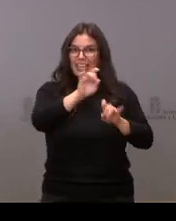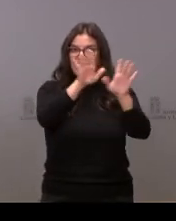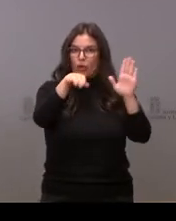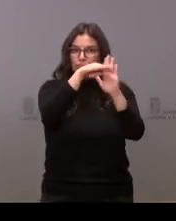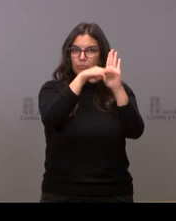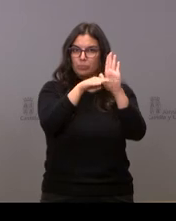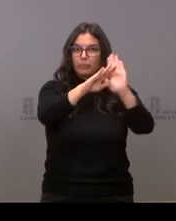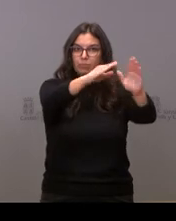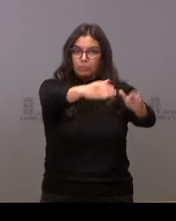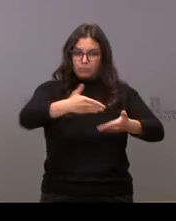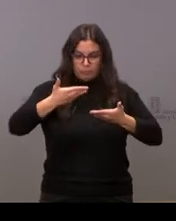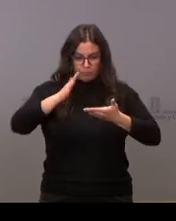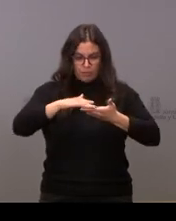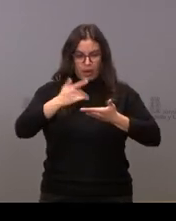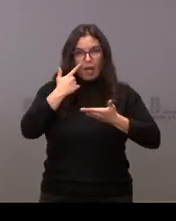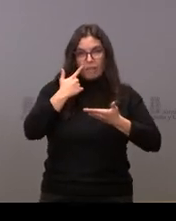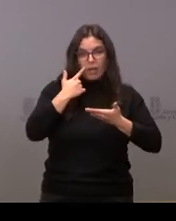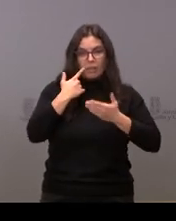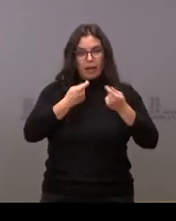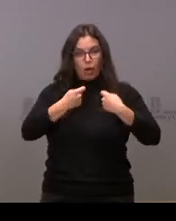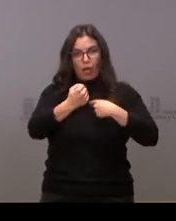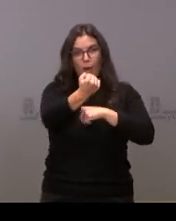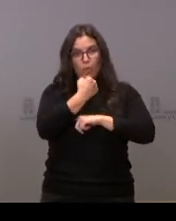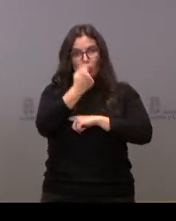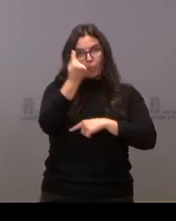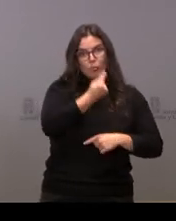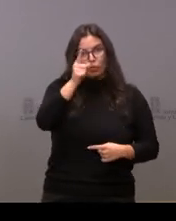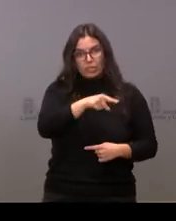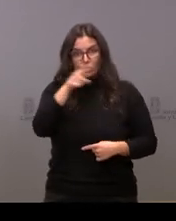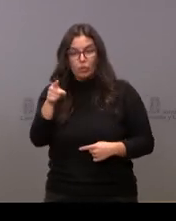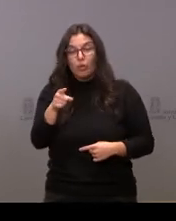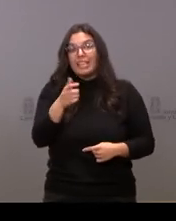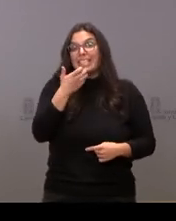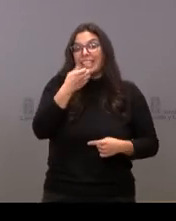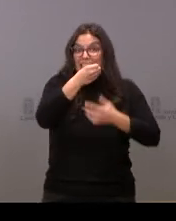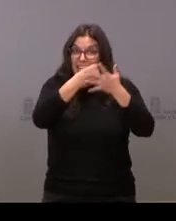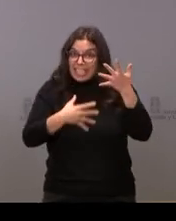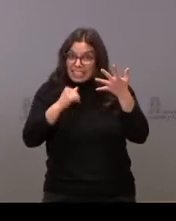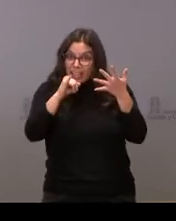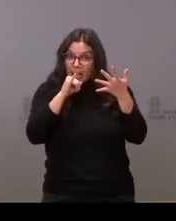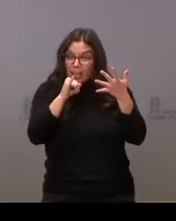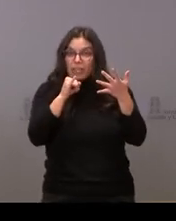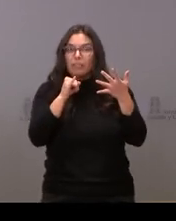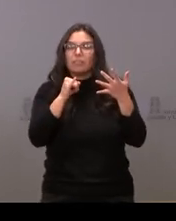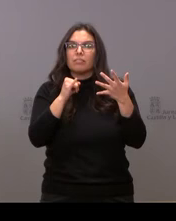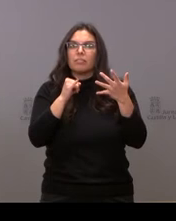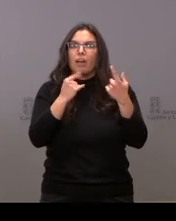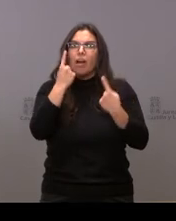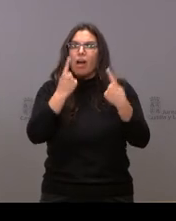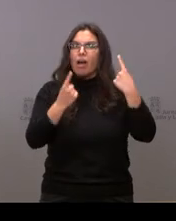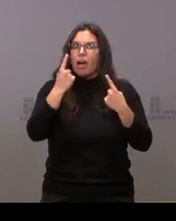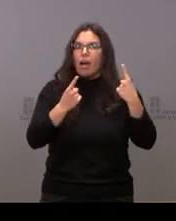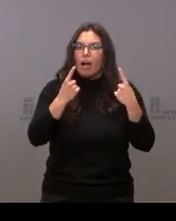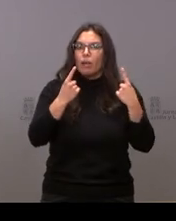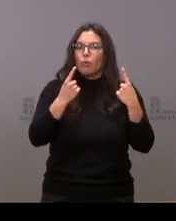negociación, para negociar su posible apoyo a los presupuestos y si alguna de ellas tienen algún tipo de carácter de reconsideración